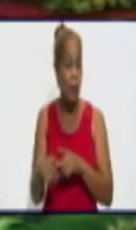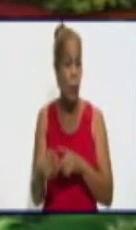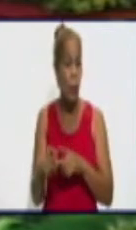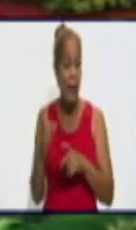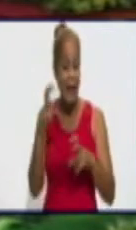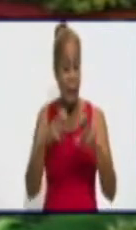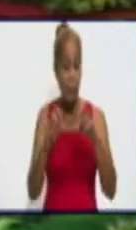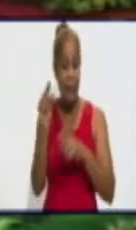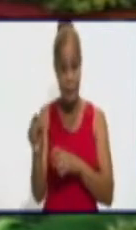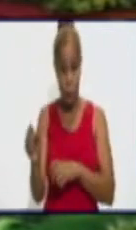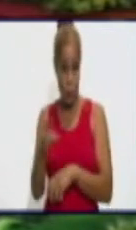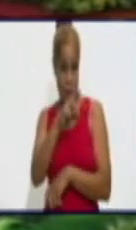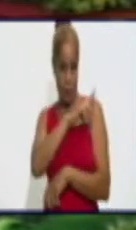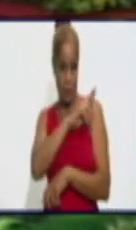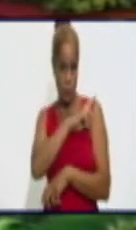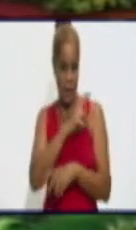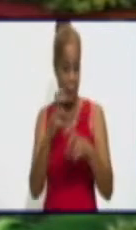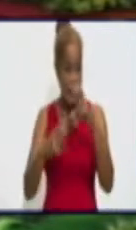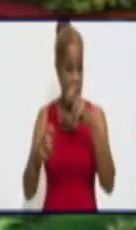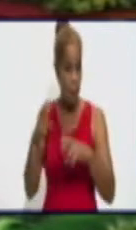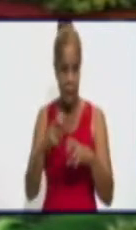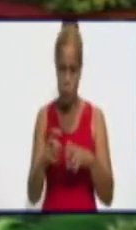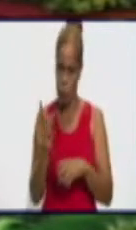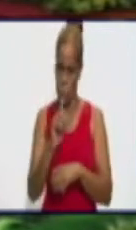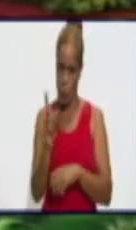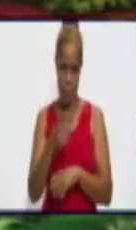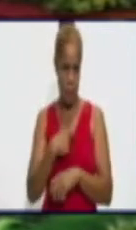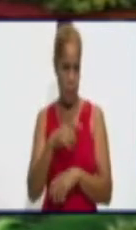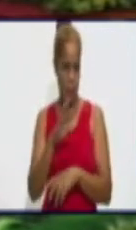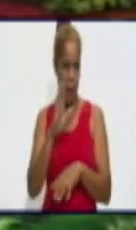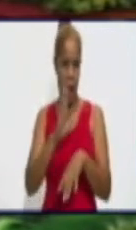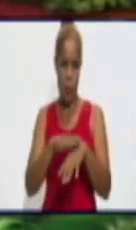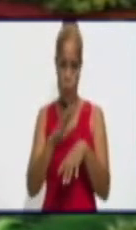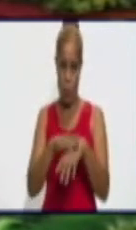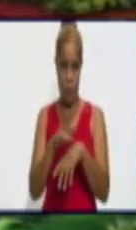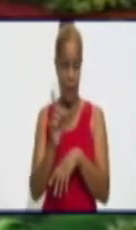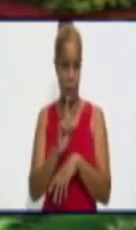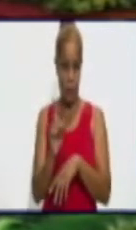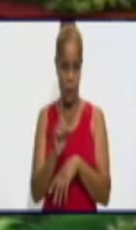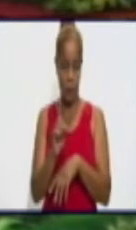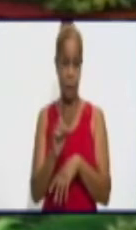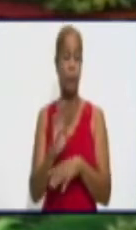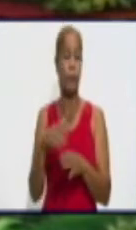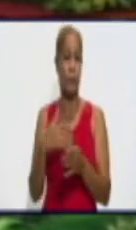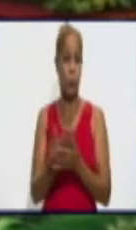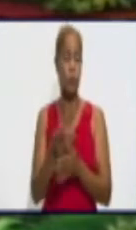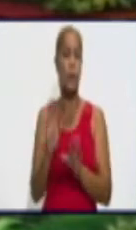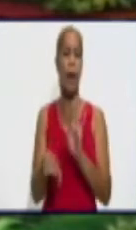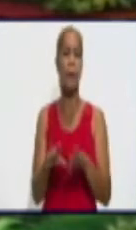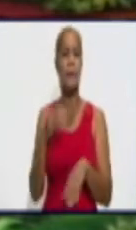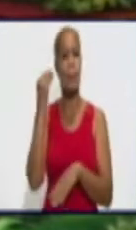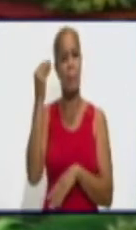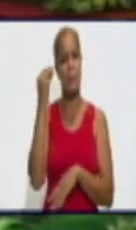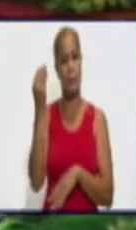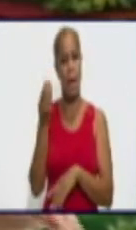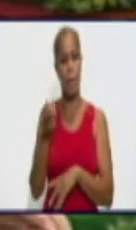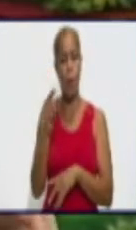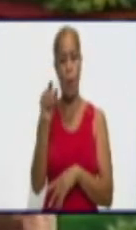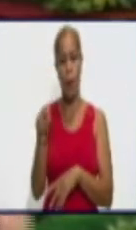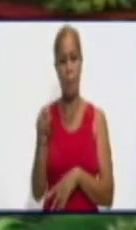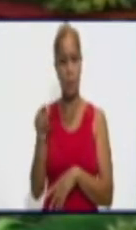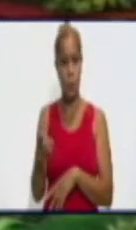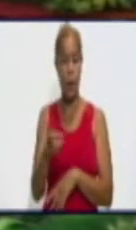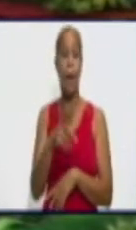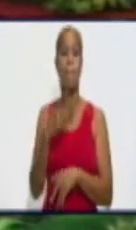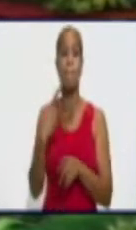mismos. Otras veces nos quejamos por el propio inspector. Ayer incluso hacíamos un comentario acá al respecto. Pero lo cierto es que hay mucha